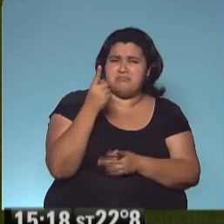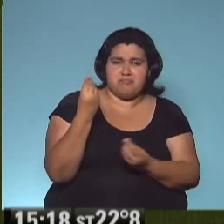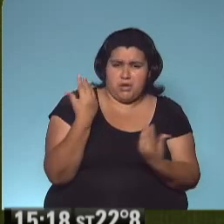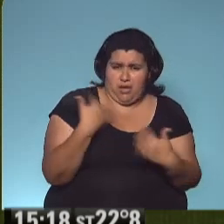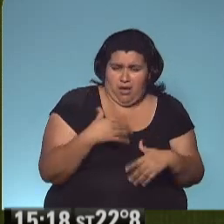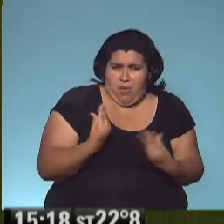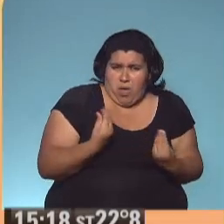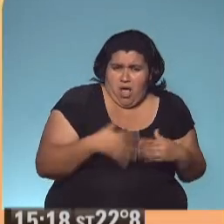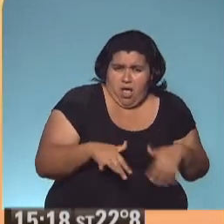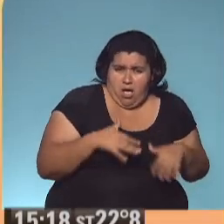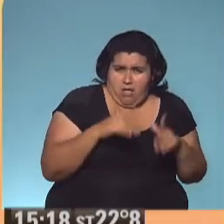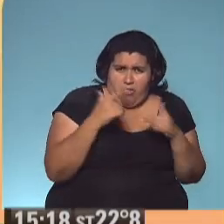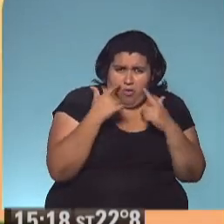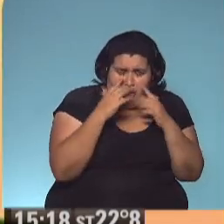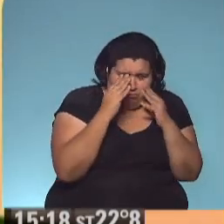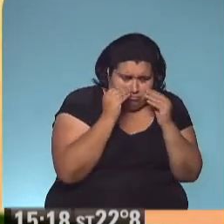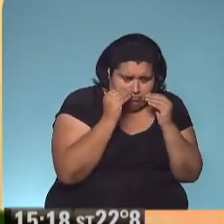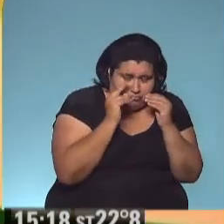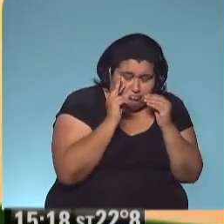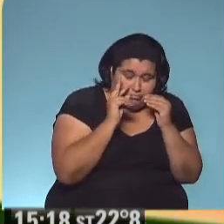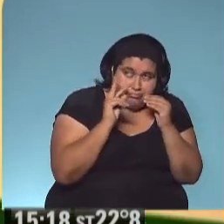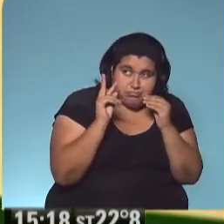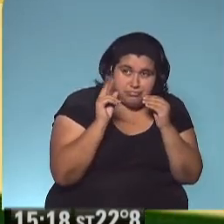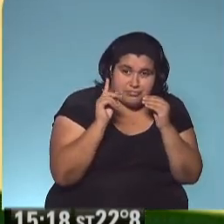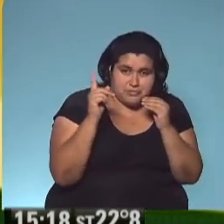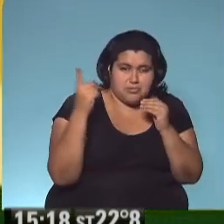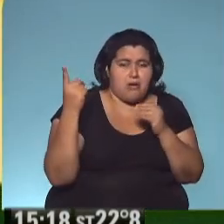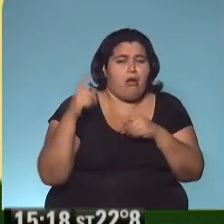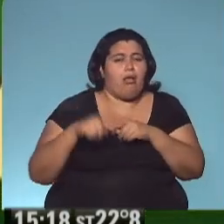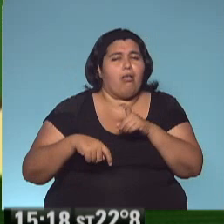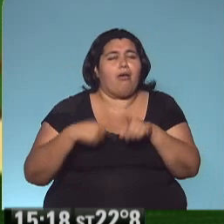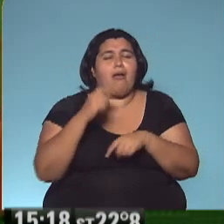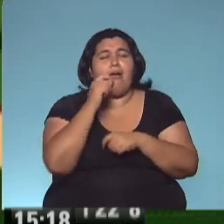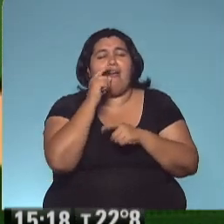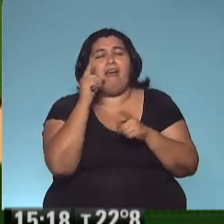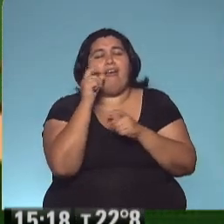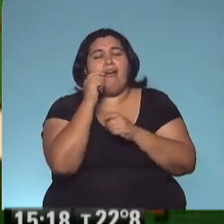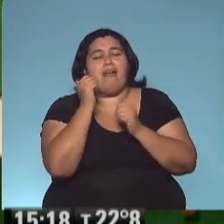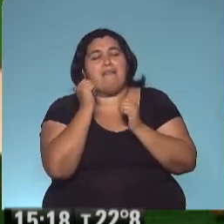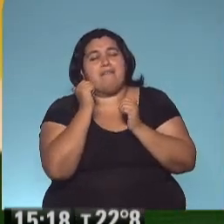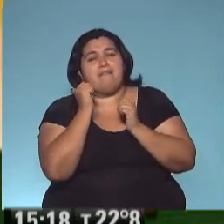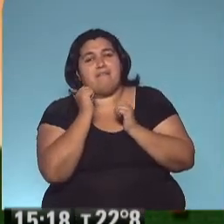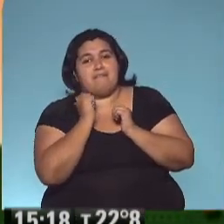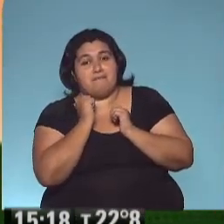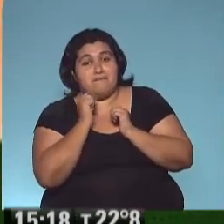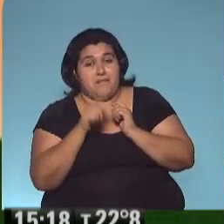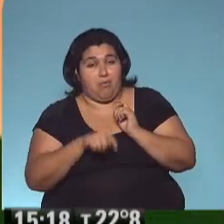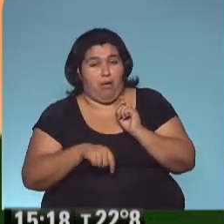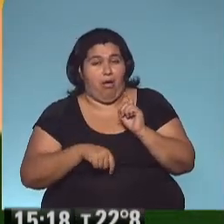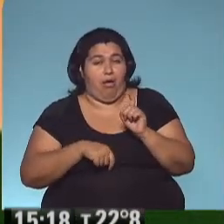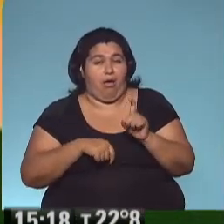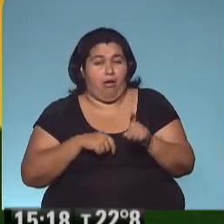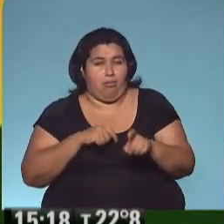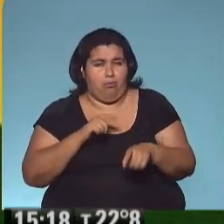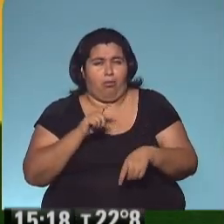miedo que cerró los ojos. El ogronte da uno, dos, tres pasos más. Y los pasos de los ogrontes